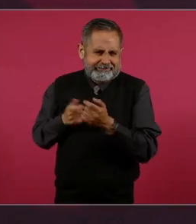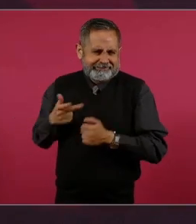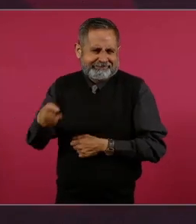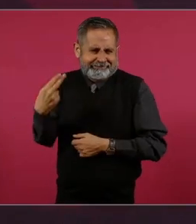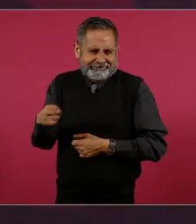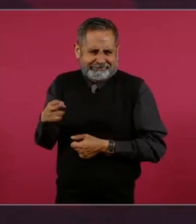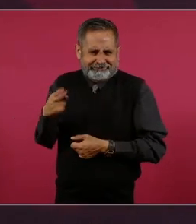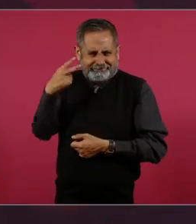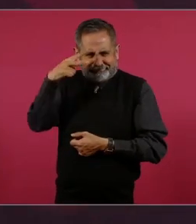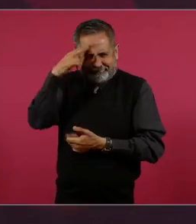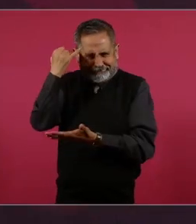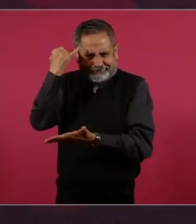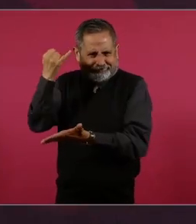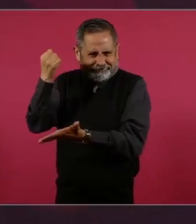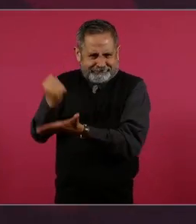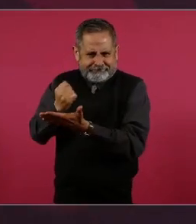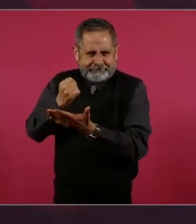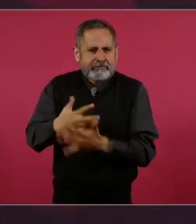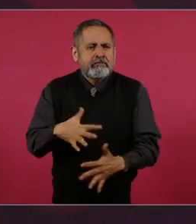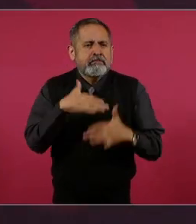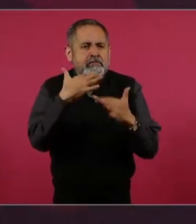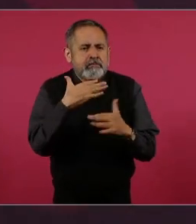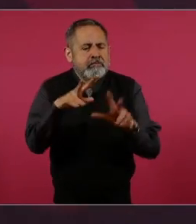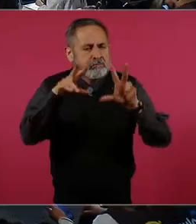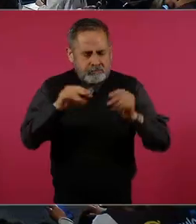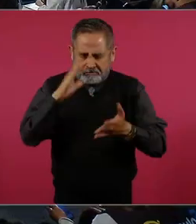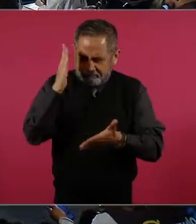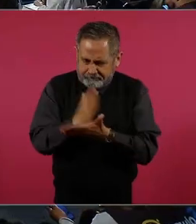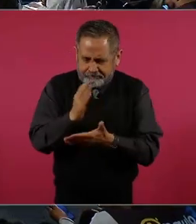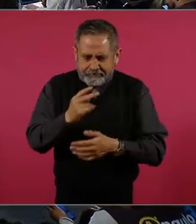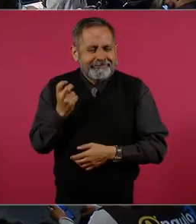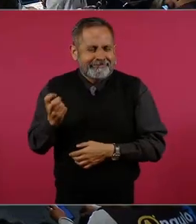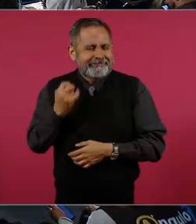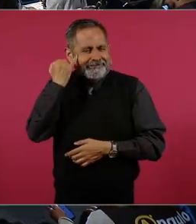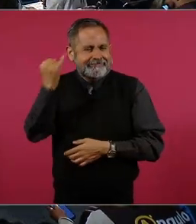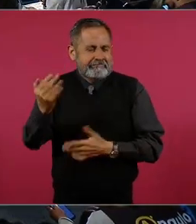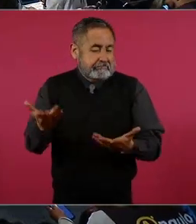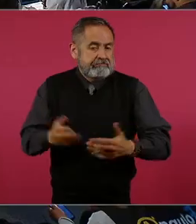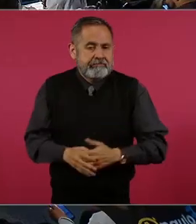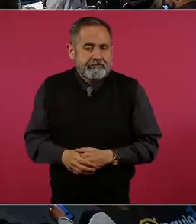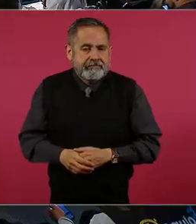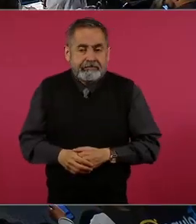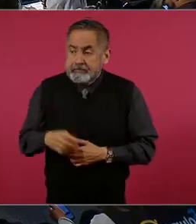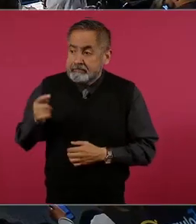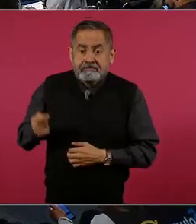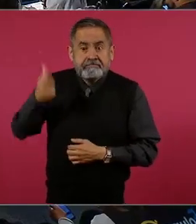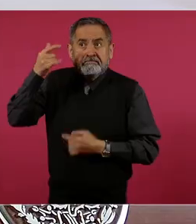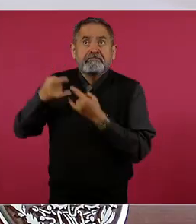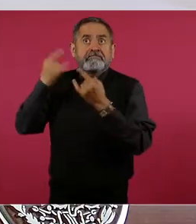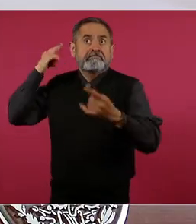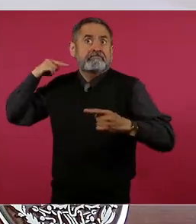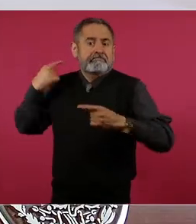esto que se aplica en nuestro país por primera vez.